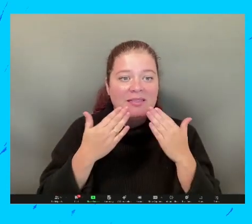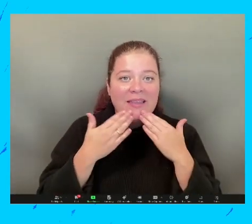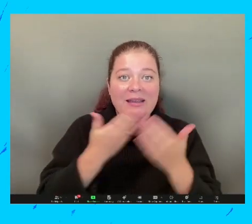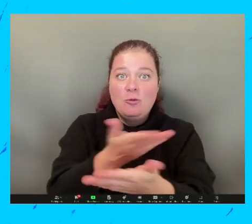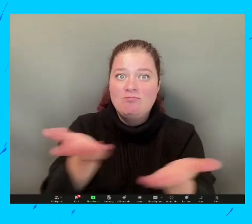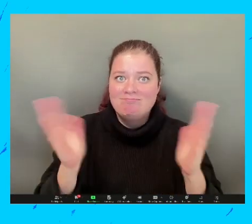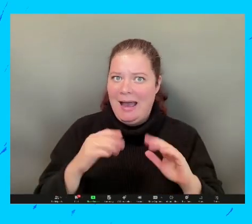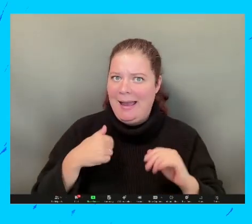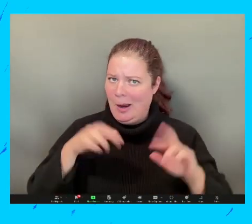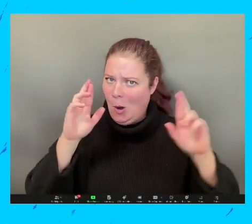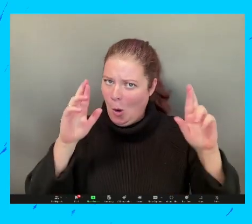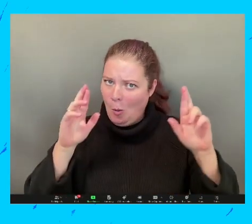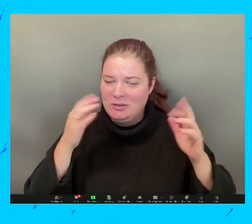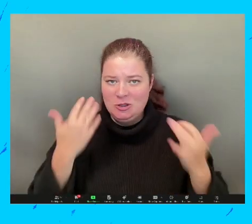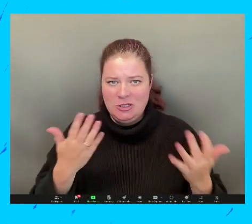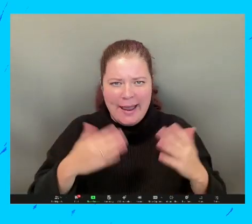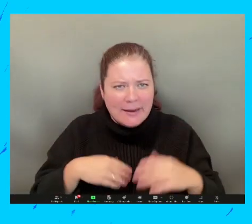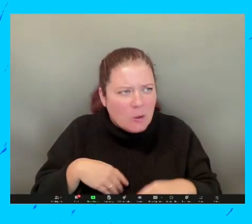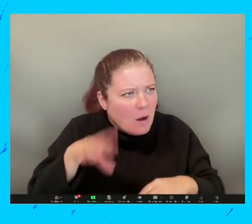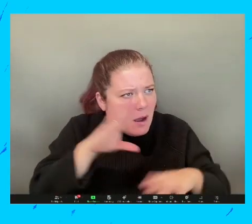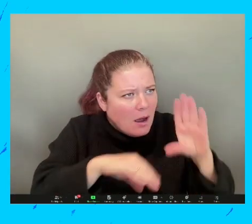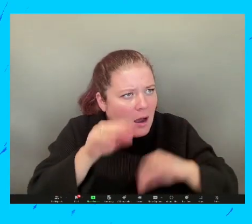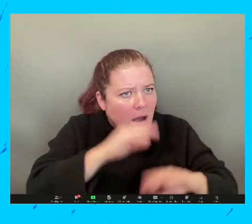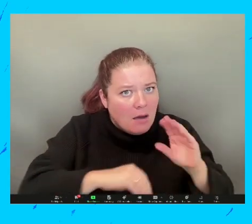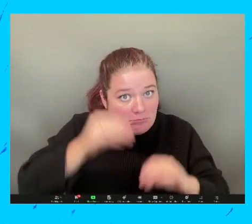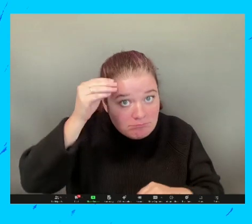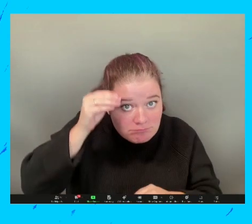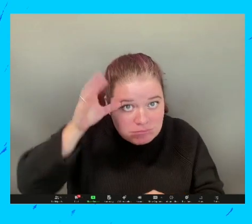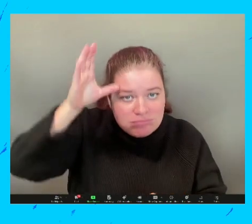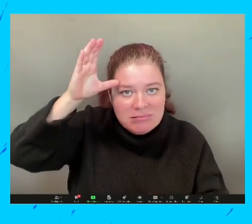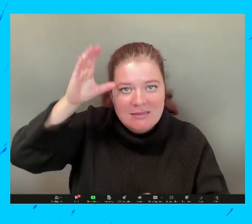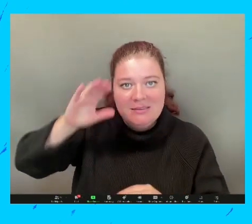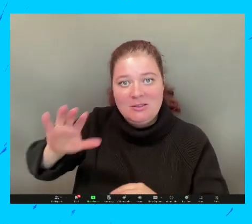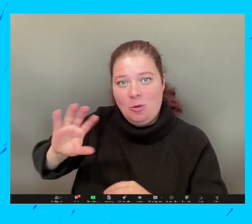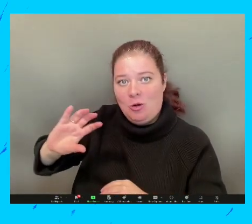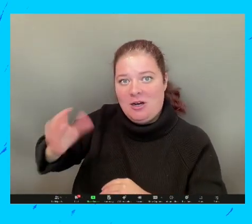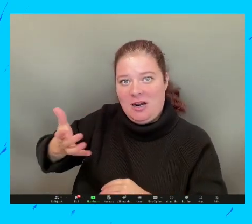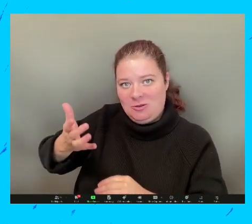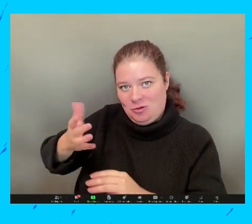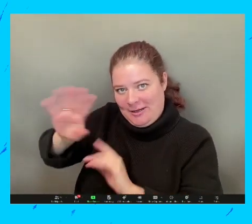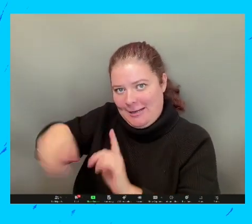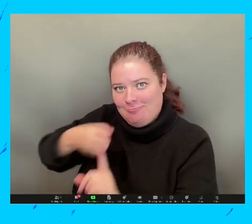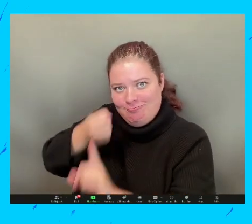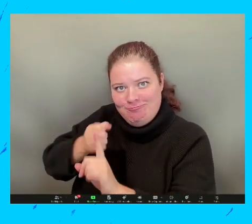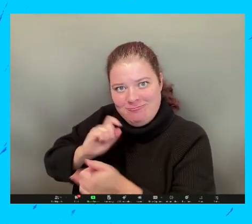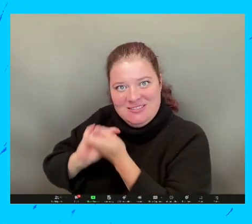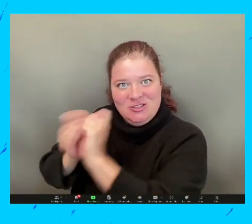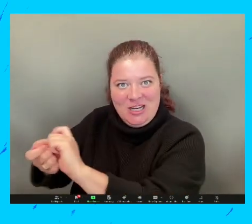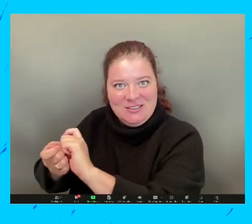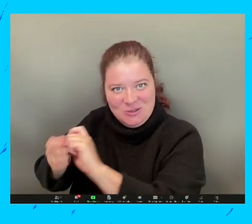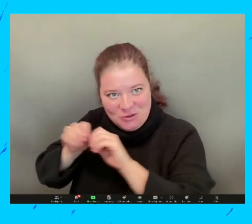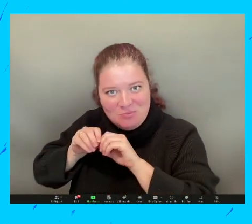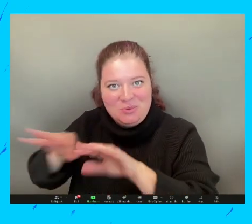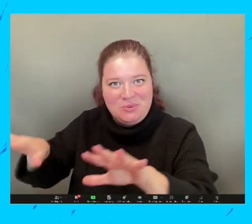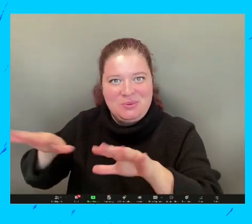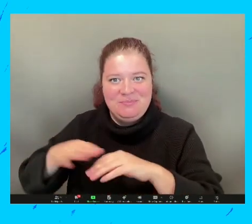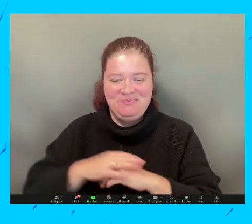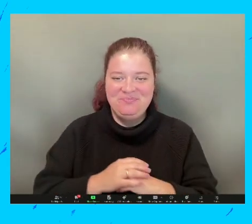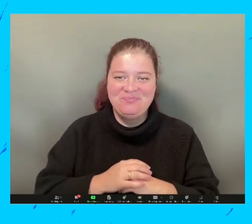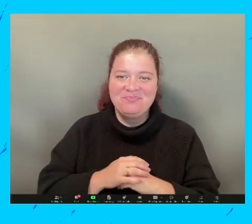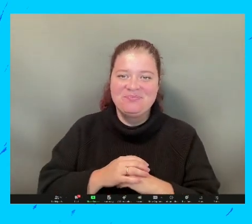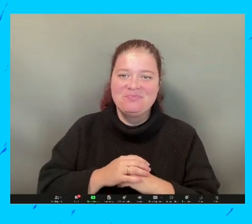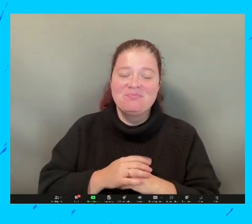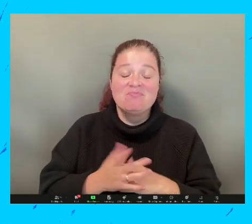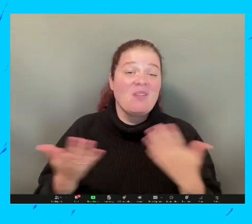gracias por participar y esperamos usar la información que tenemos aquí para